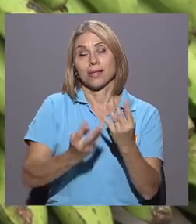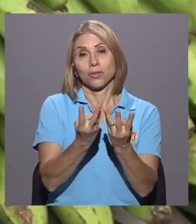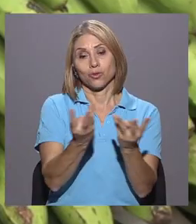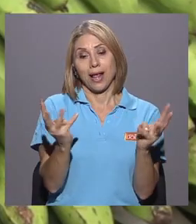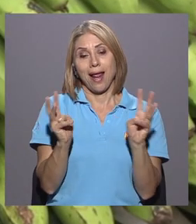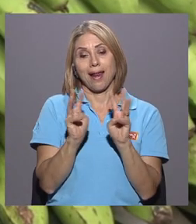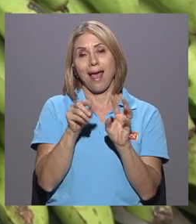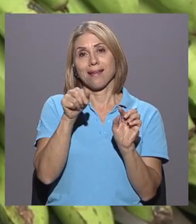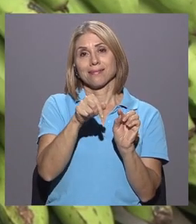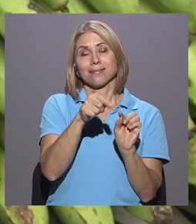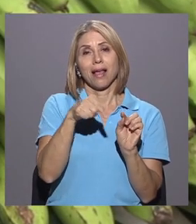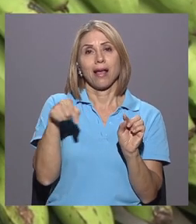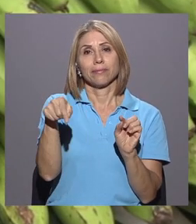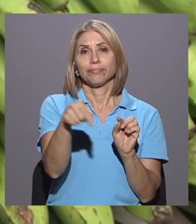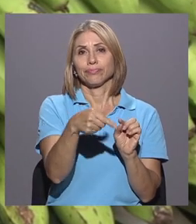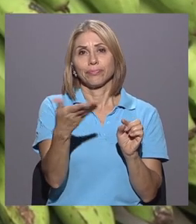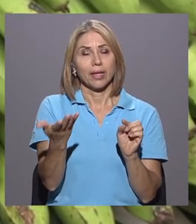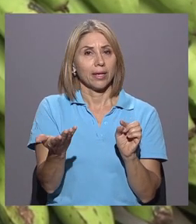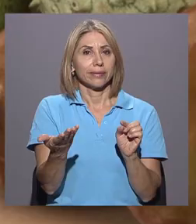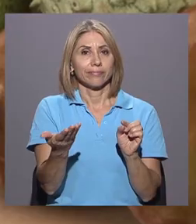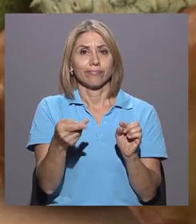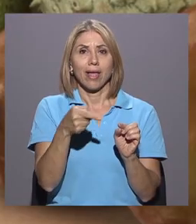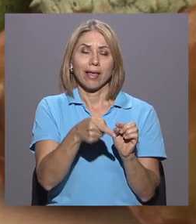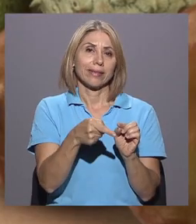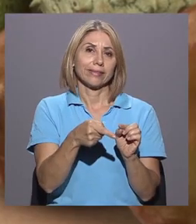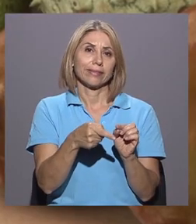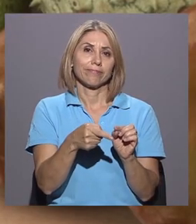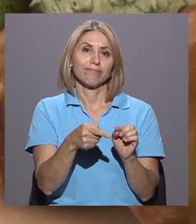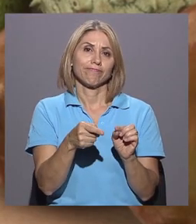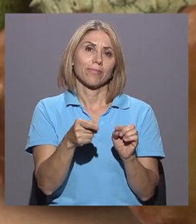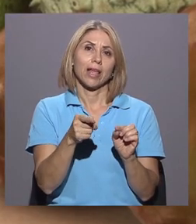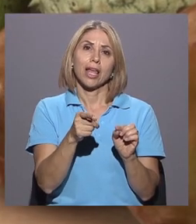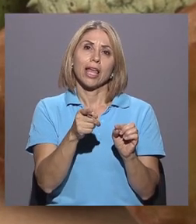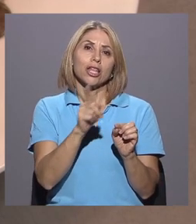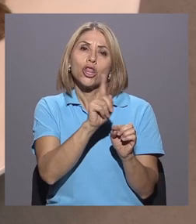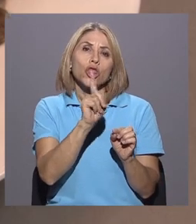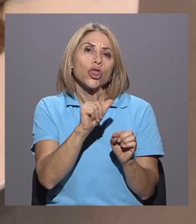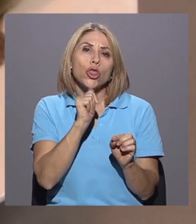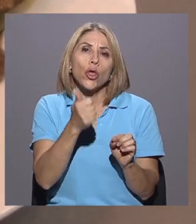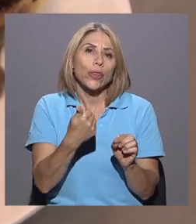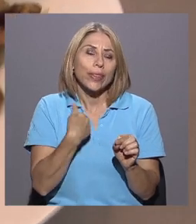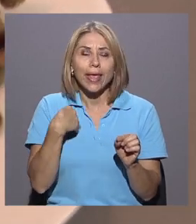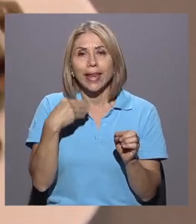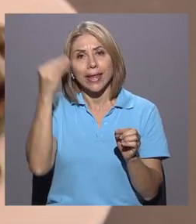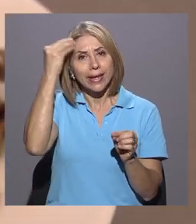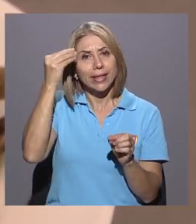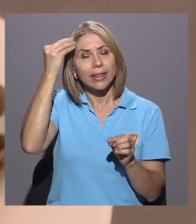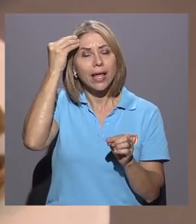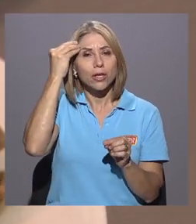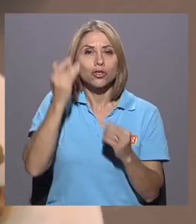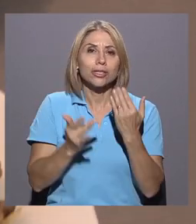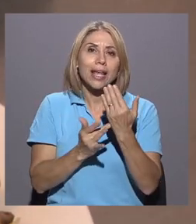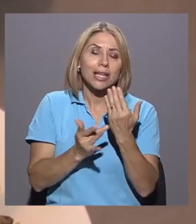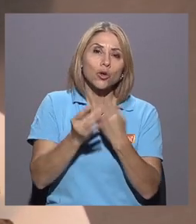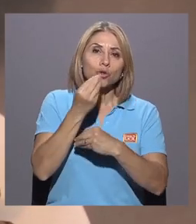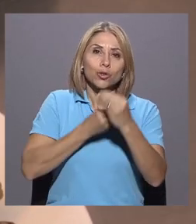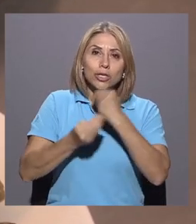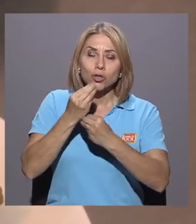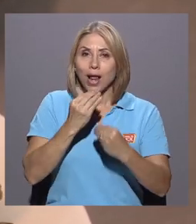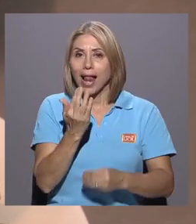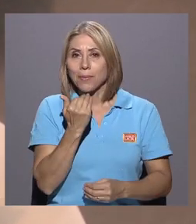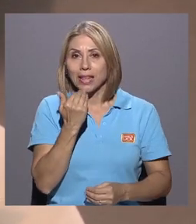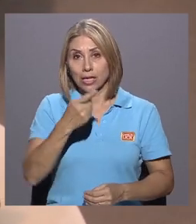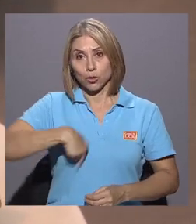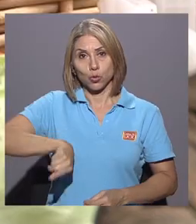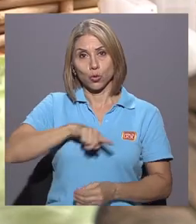digamos, completamente alejada de criterios técnicos, nutricionales y alimentarios. Nosotros, como